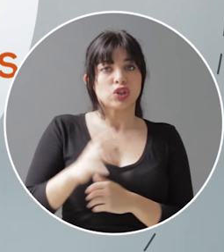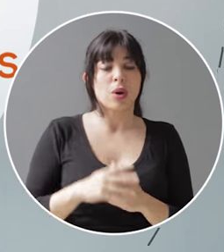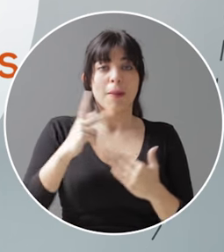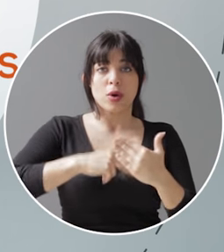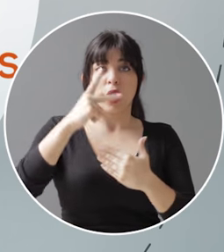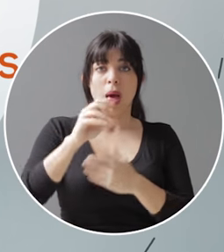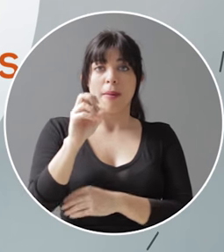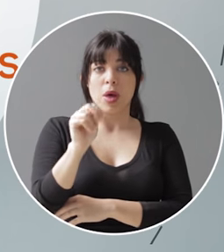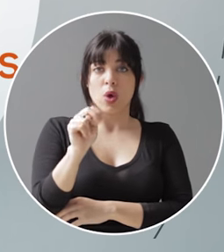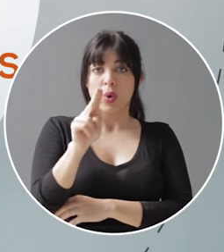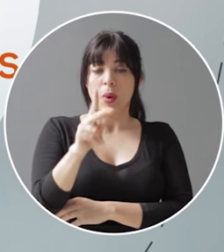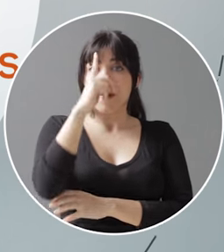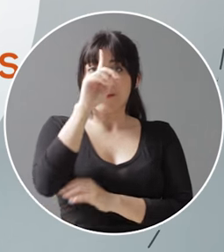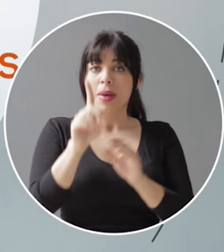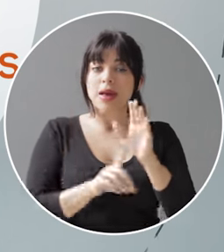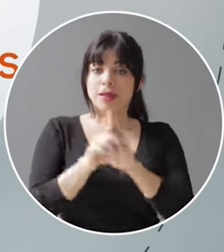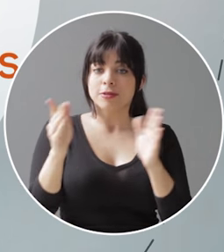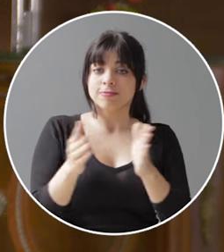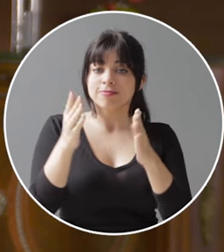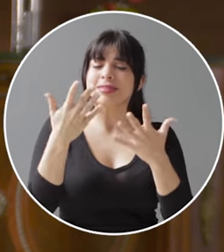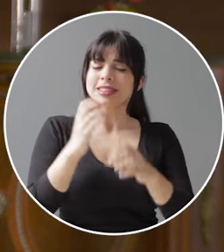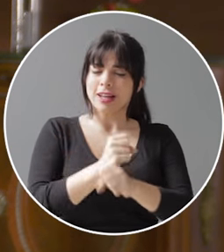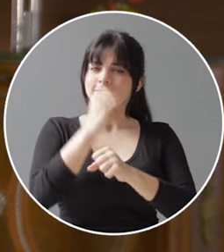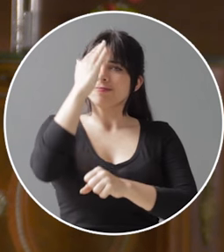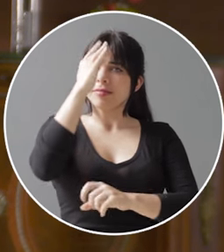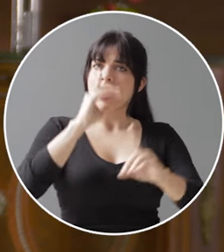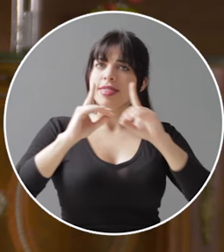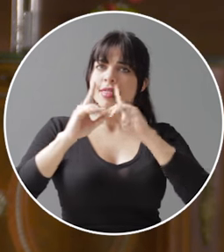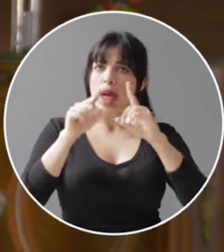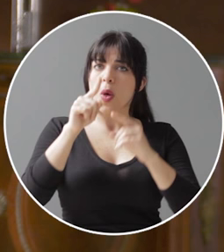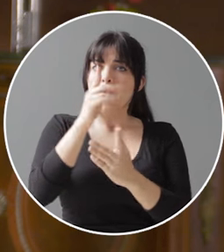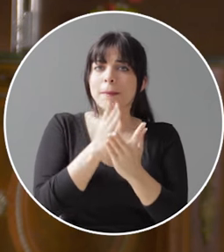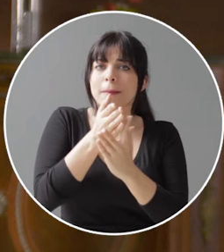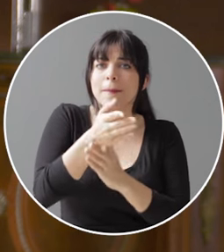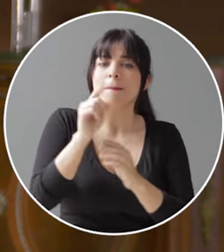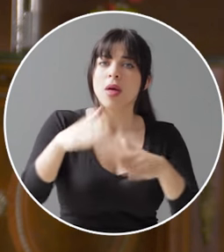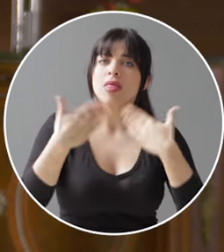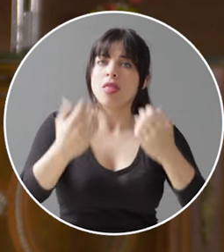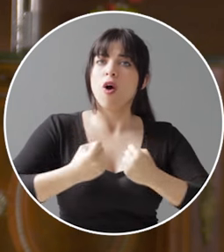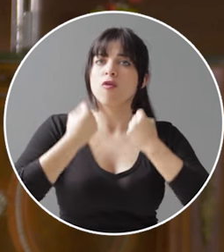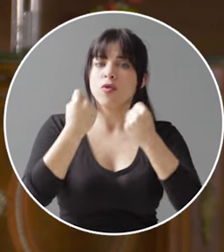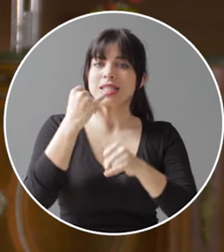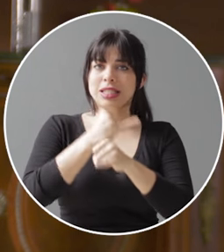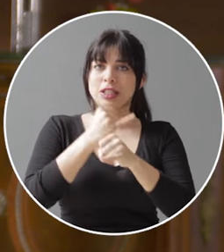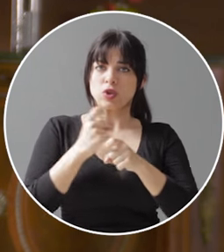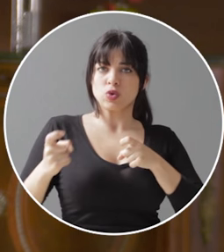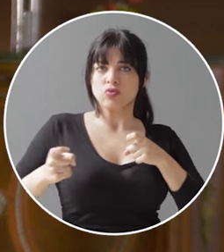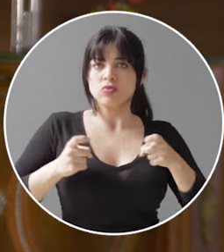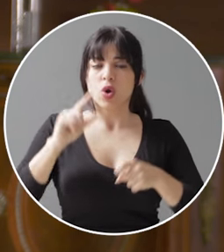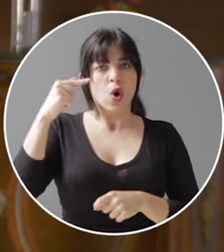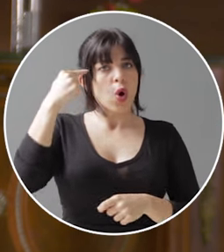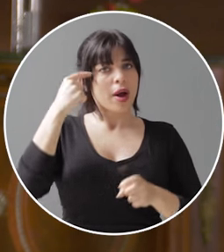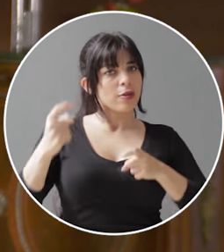El Programa de las Naciones Unidas para el Desarrollo, convencido del diálogo como herramienta que fortalece la institucionalidad,